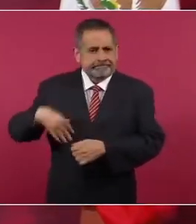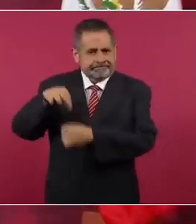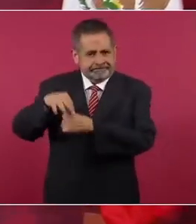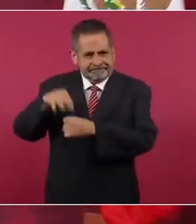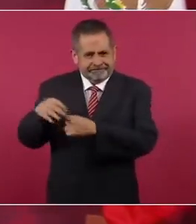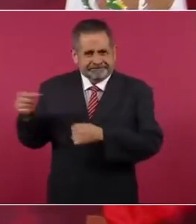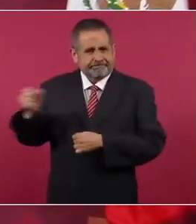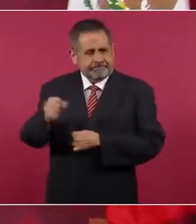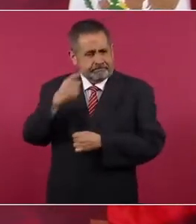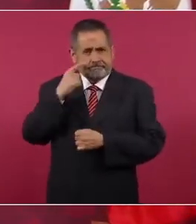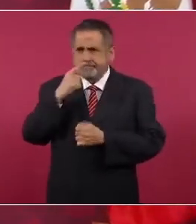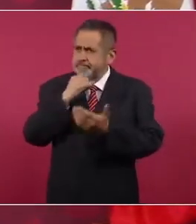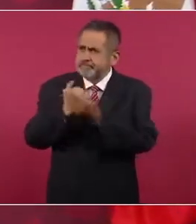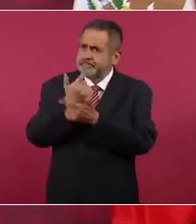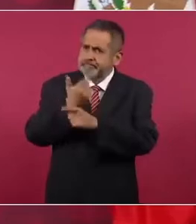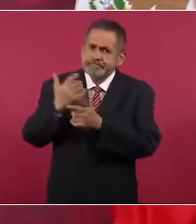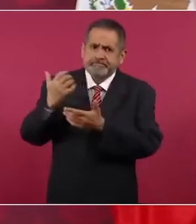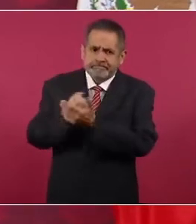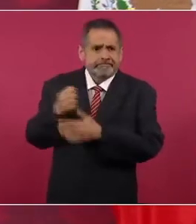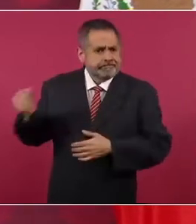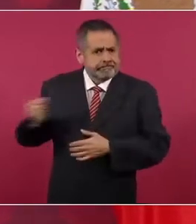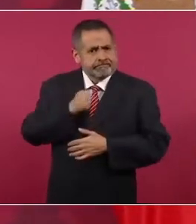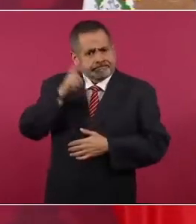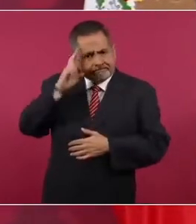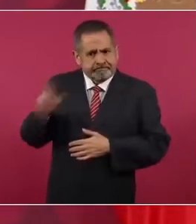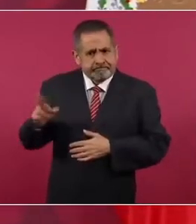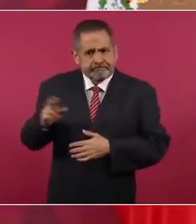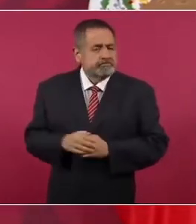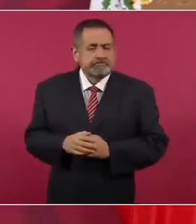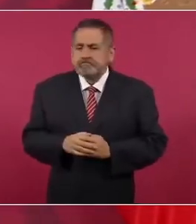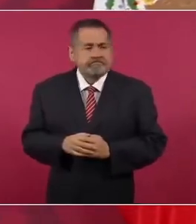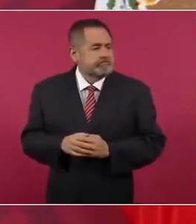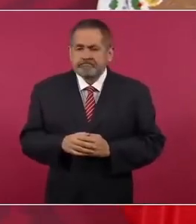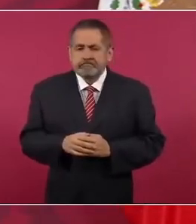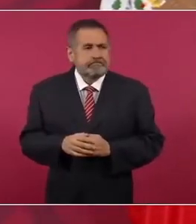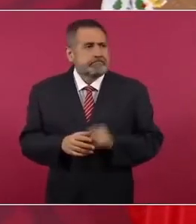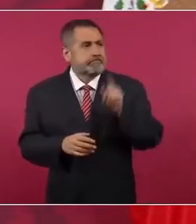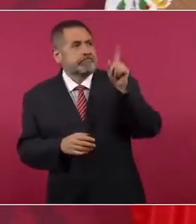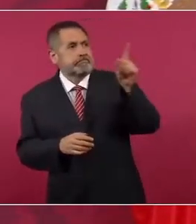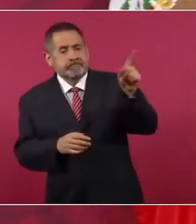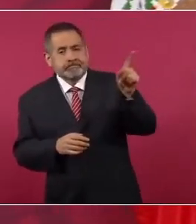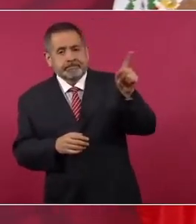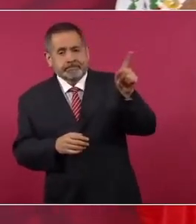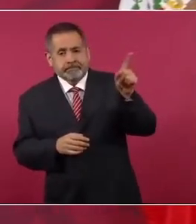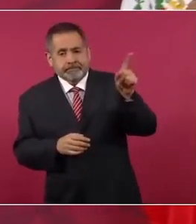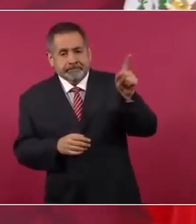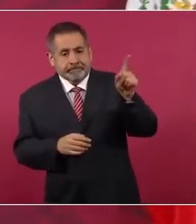de manera democrática, lo que hacen es que avalan